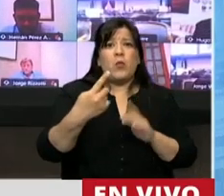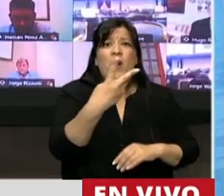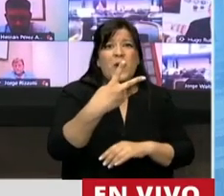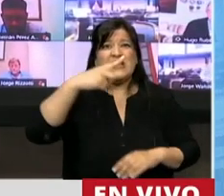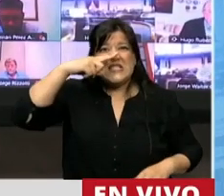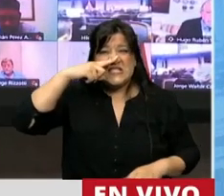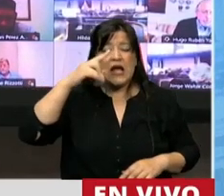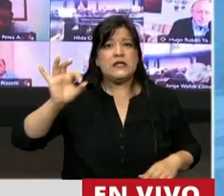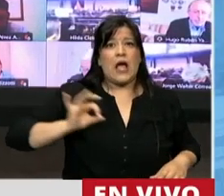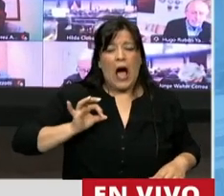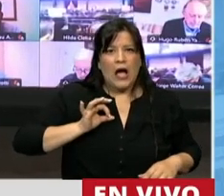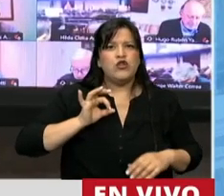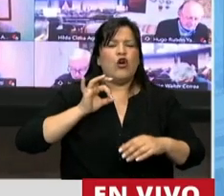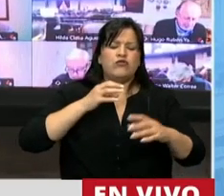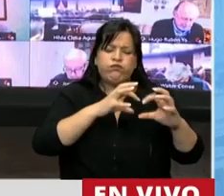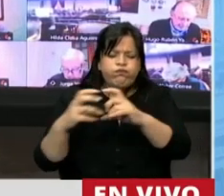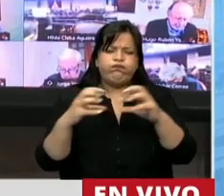para resolver la cuestión de la capital.